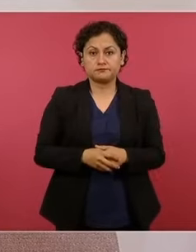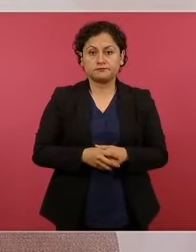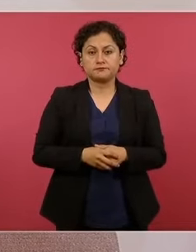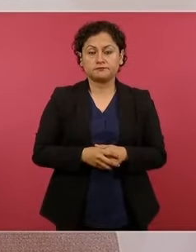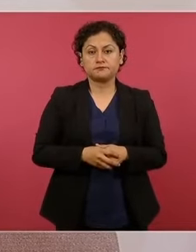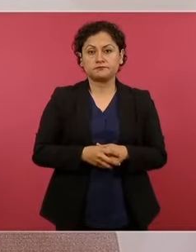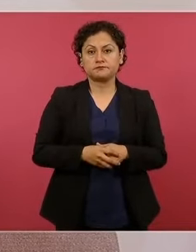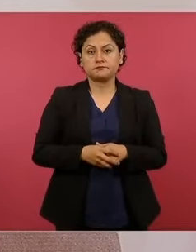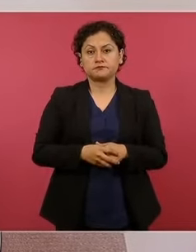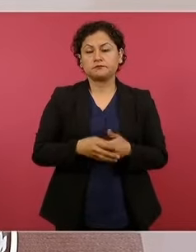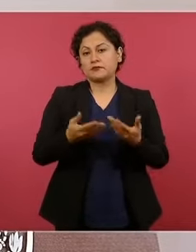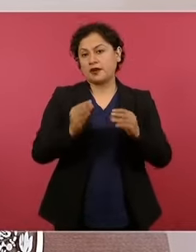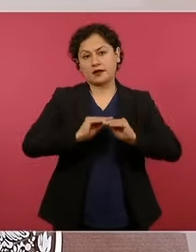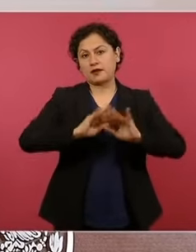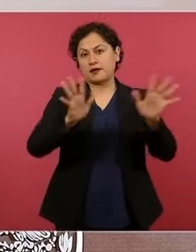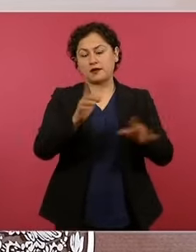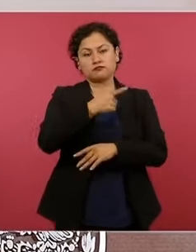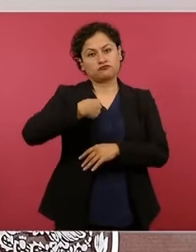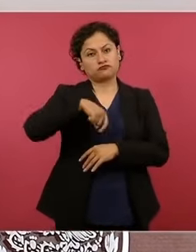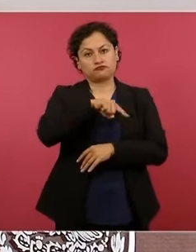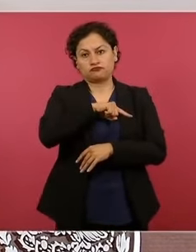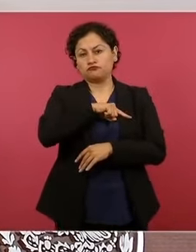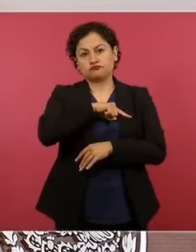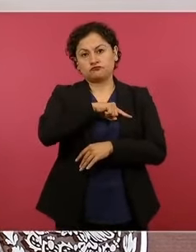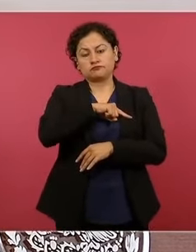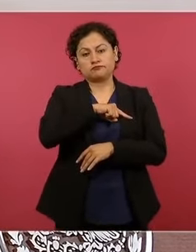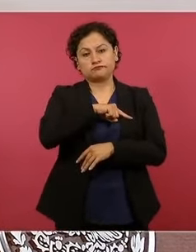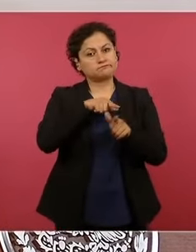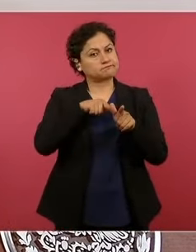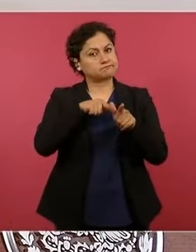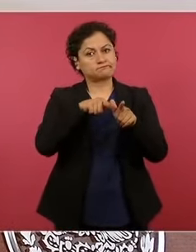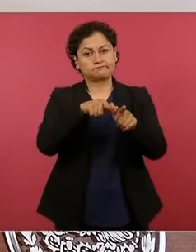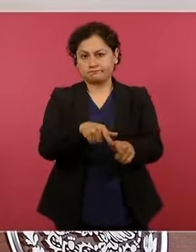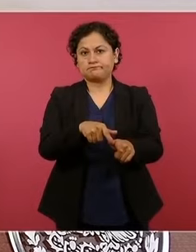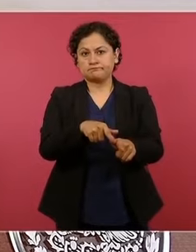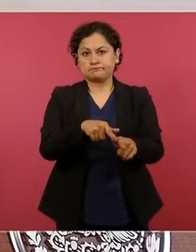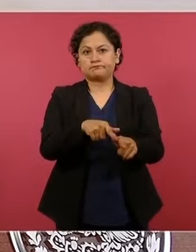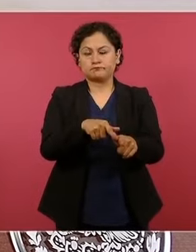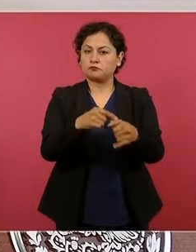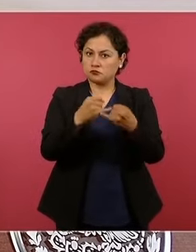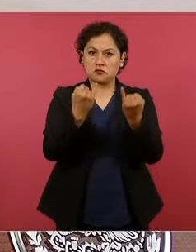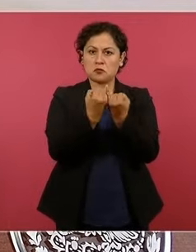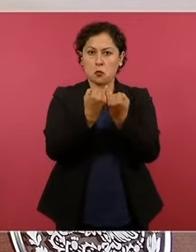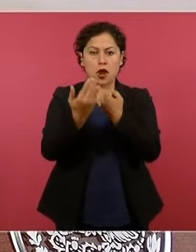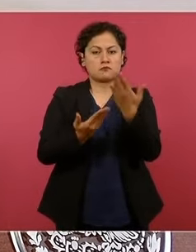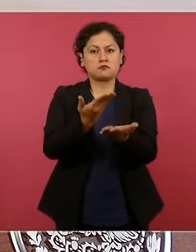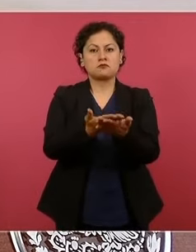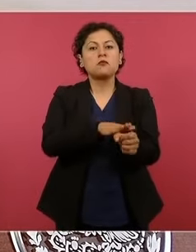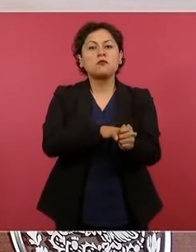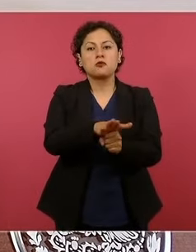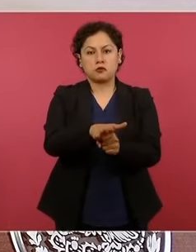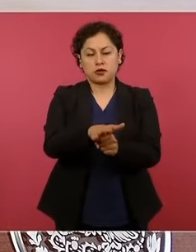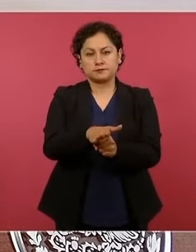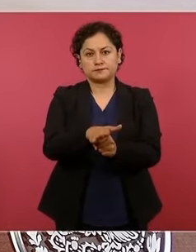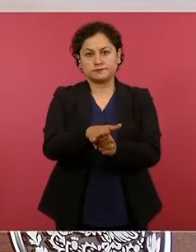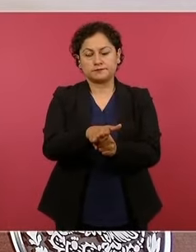desde luego no quitamos el dedo del renglón para que haya inversiones del